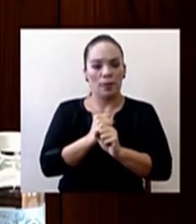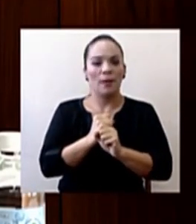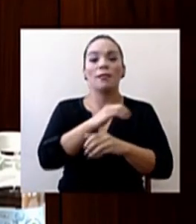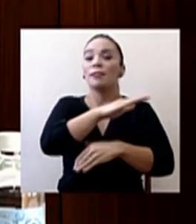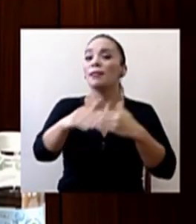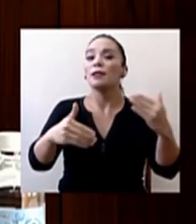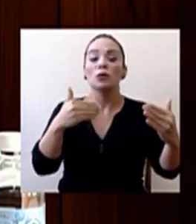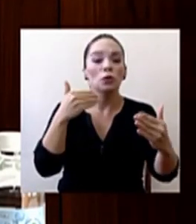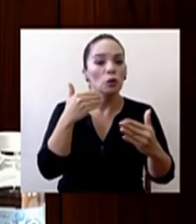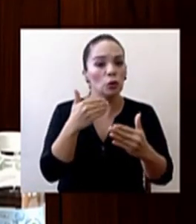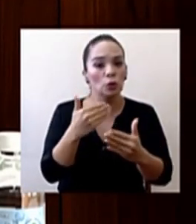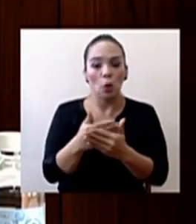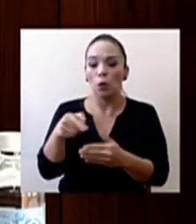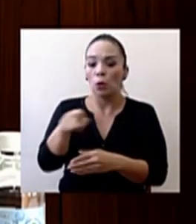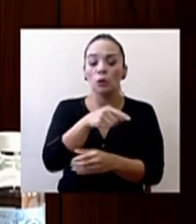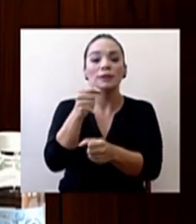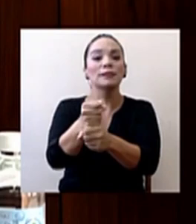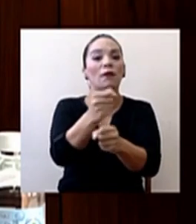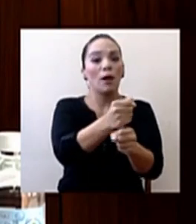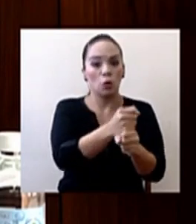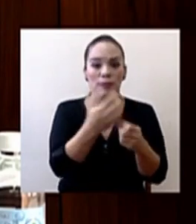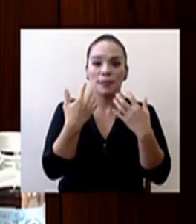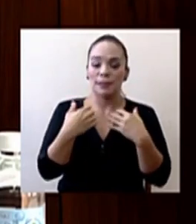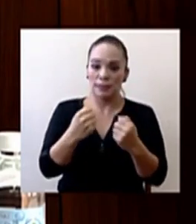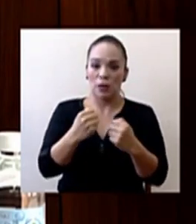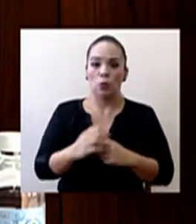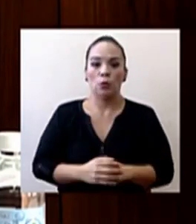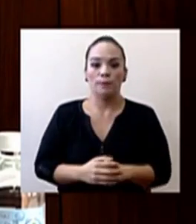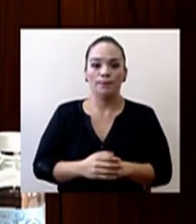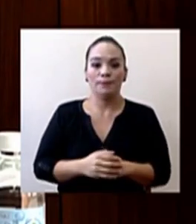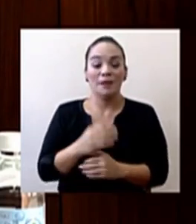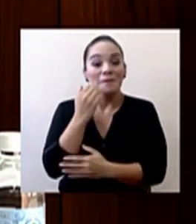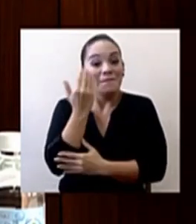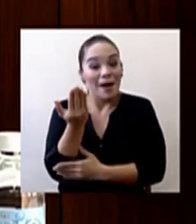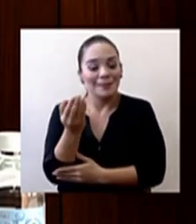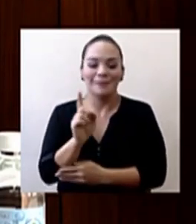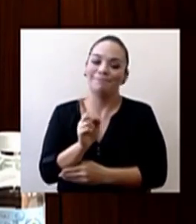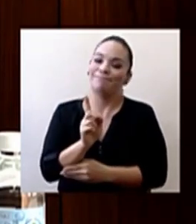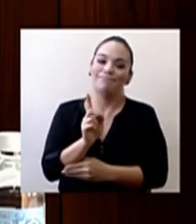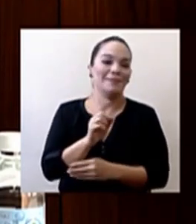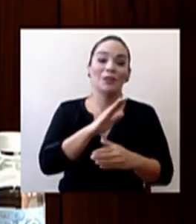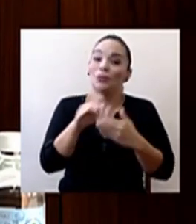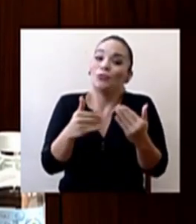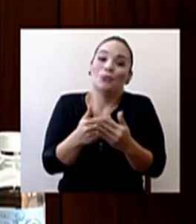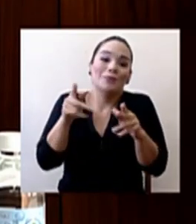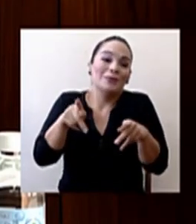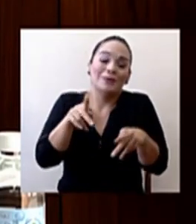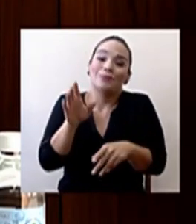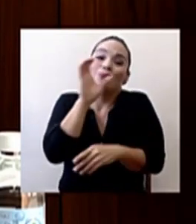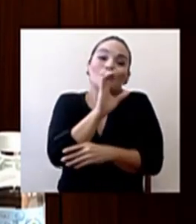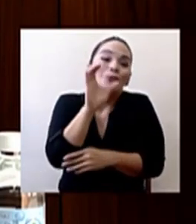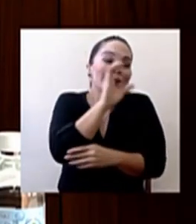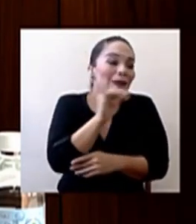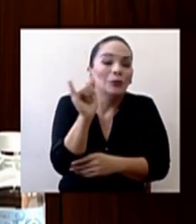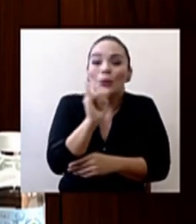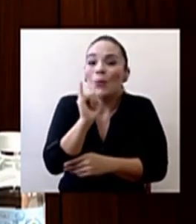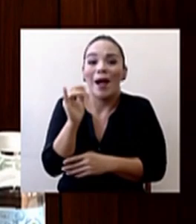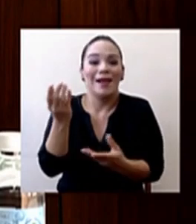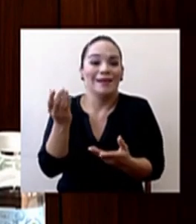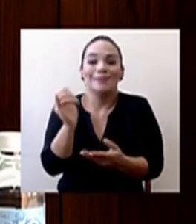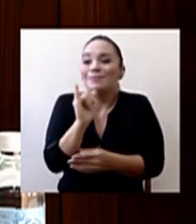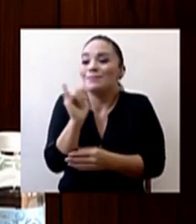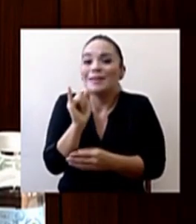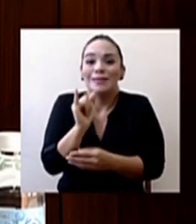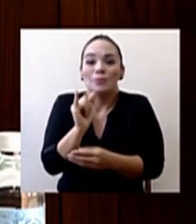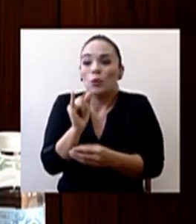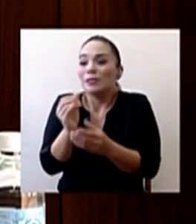los trabajadores de la salud. Pero esto no es fácil. Todo el mundo está buscando los mismos insumos. Y están